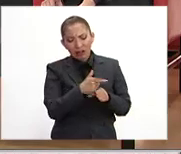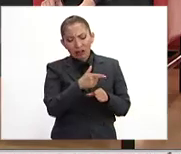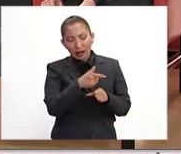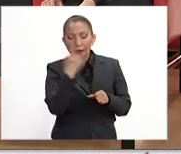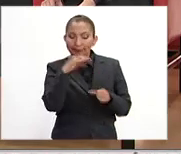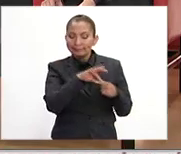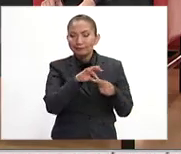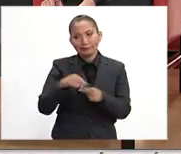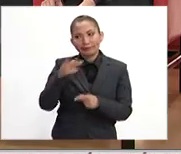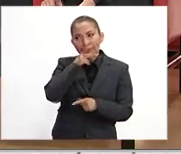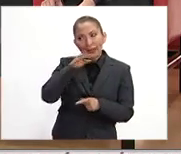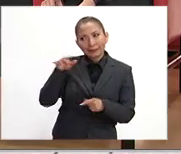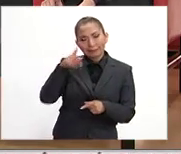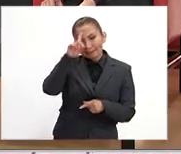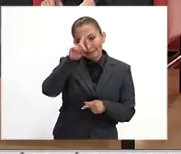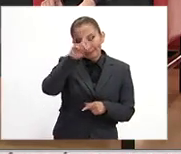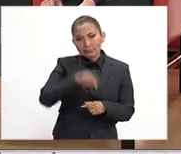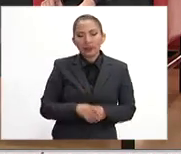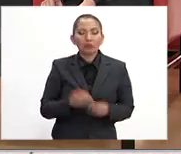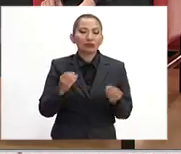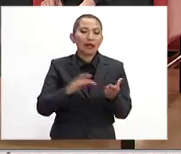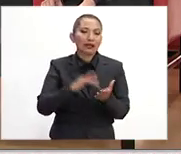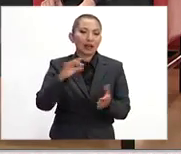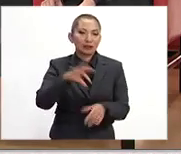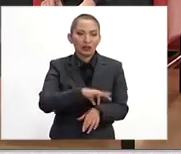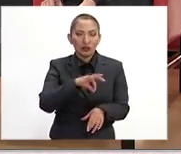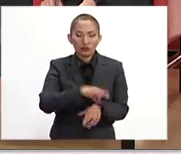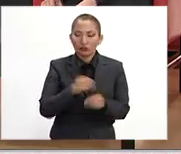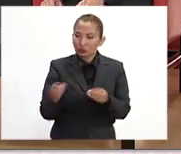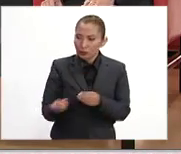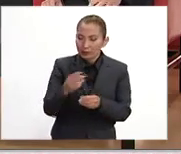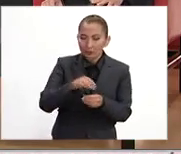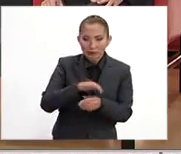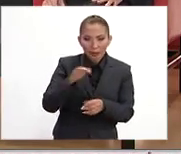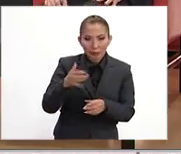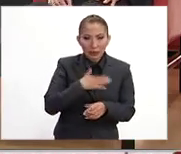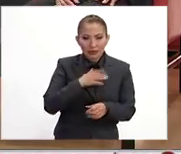poderlo diagnosticar. Muchísimas gracias. Al contrario, a ustedes, muchas gracias. Gracias por estar aquí.